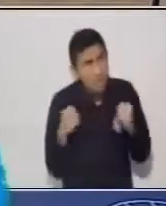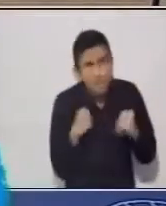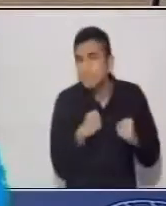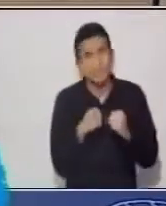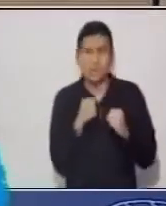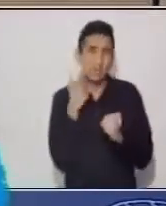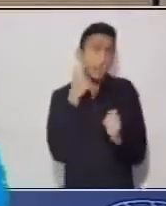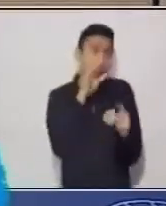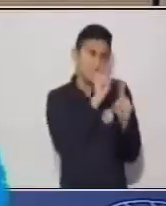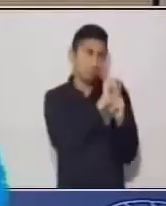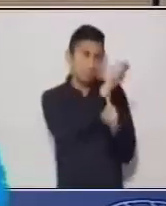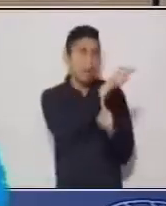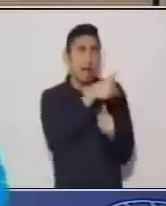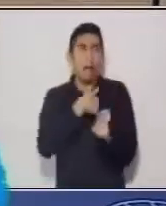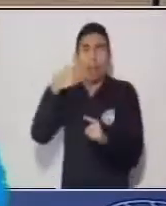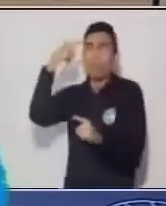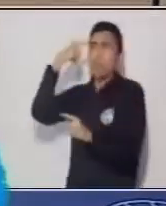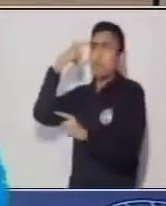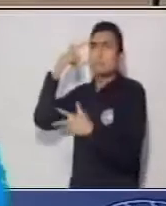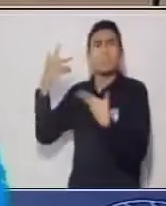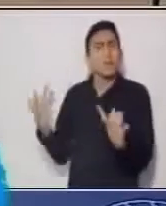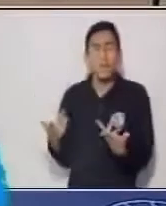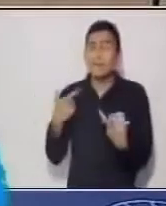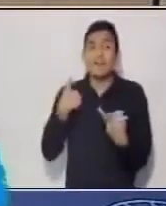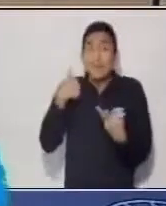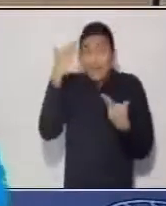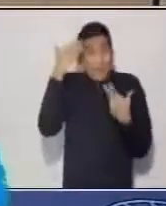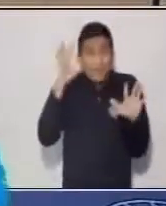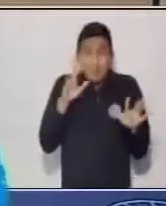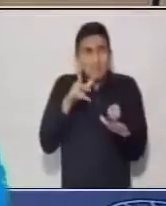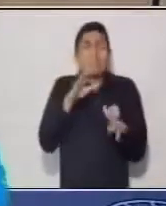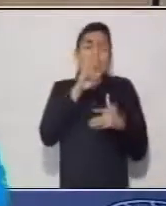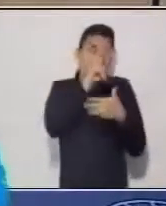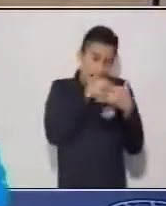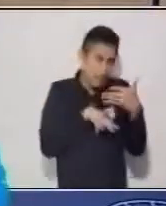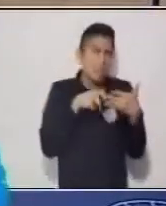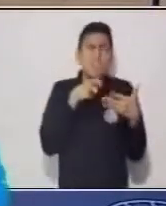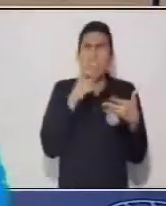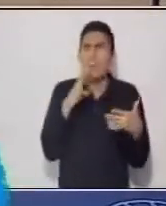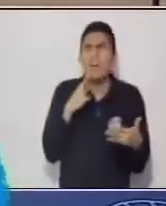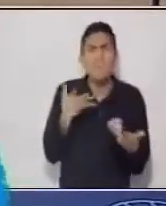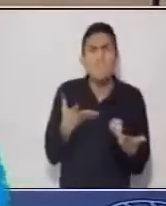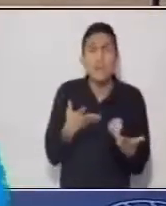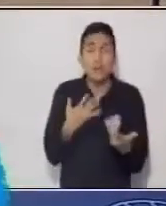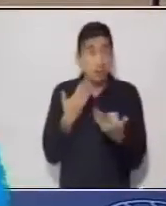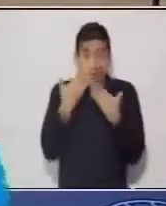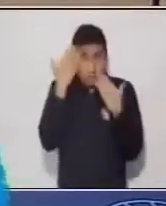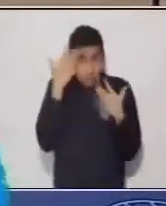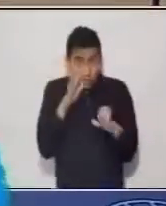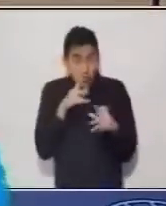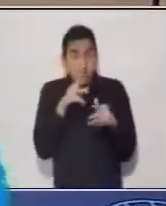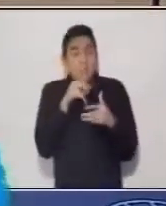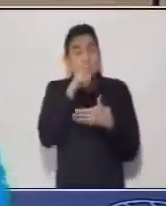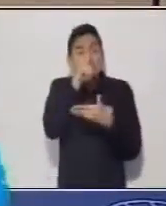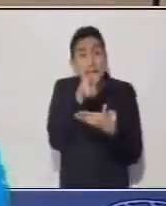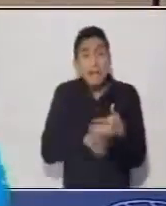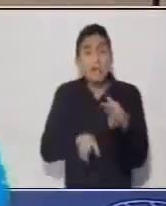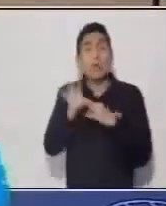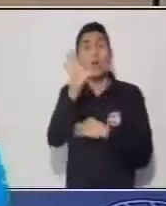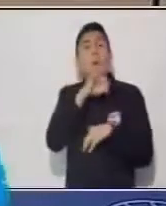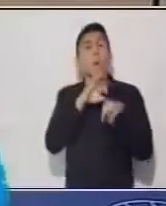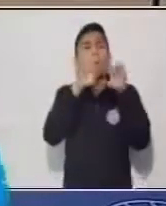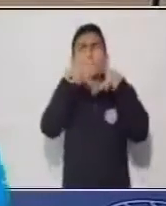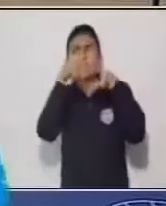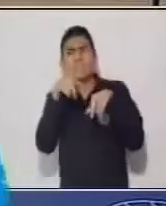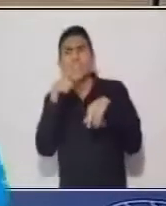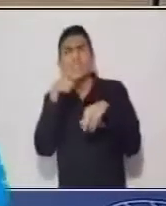confundidos de lo que estamos leyendo porque no sabemos quién está hablando si es el narrador si es otro personaje